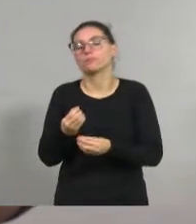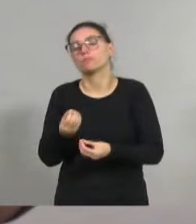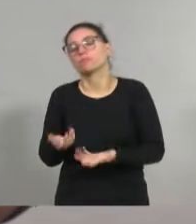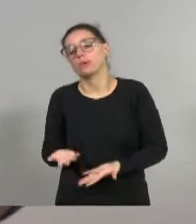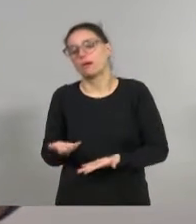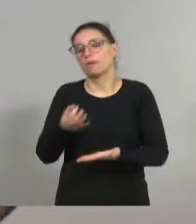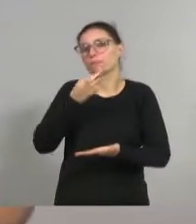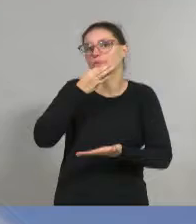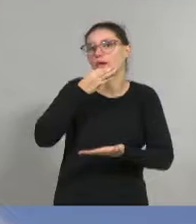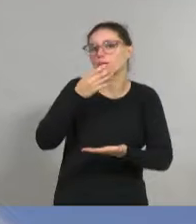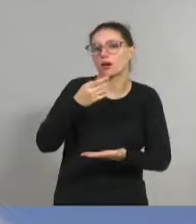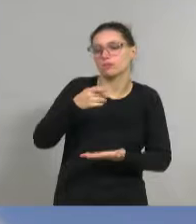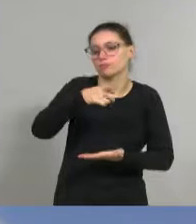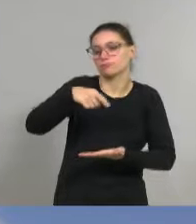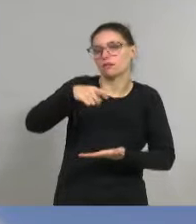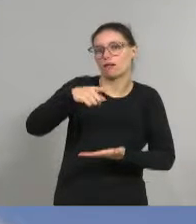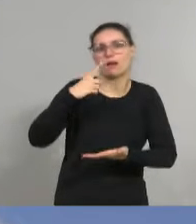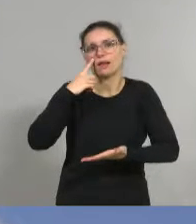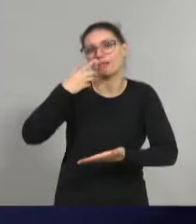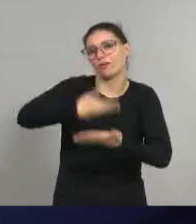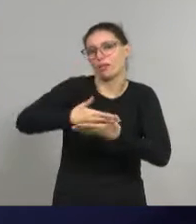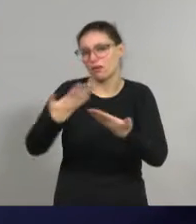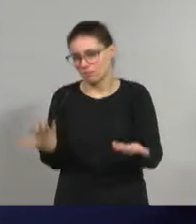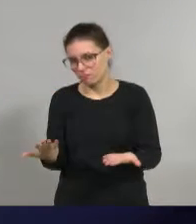el Instituto.